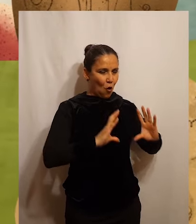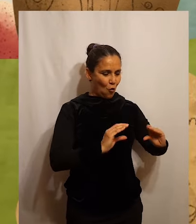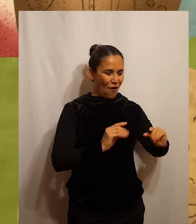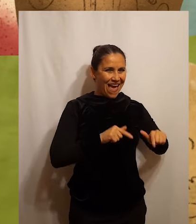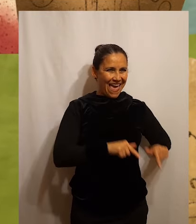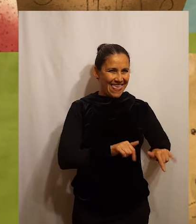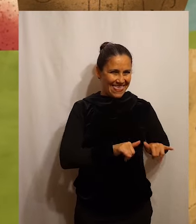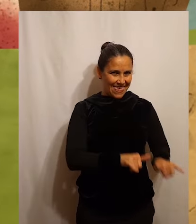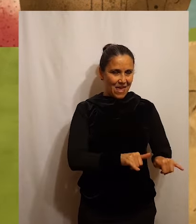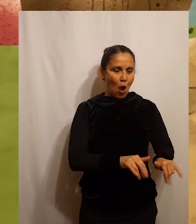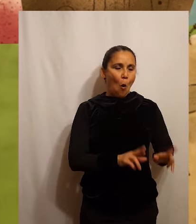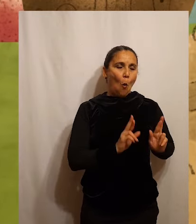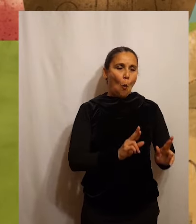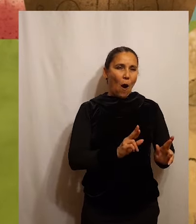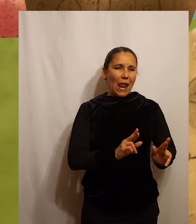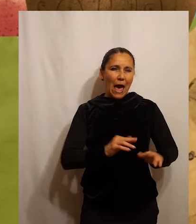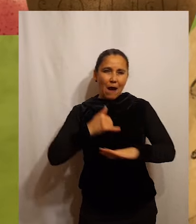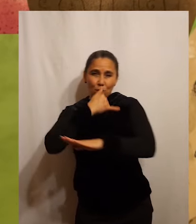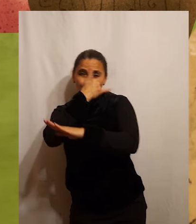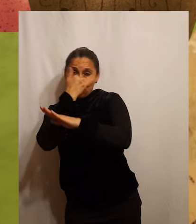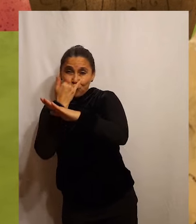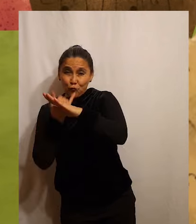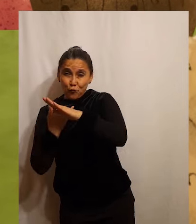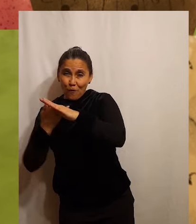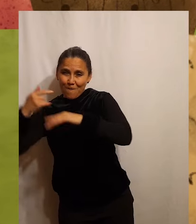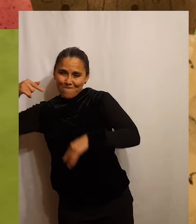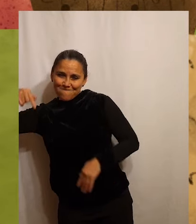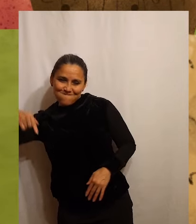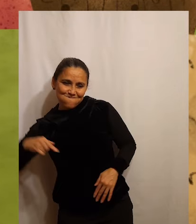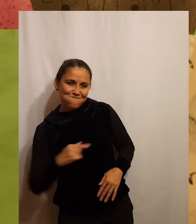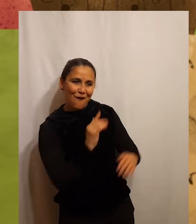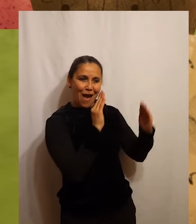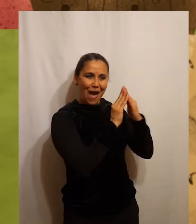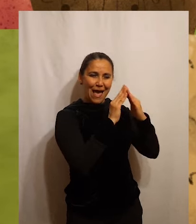una camita por si Murta algún día decidía volver.